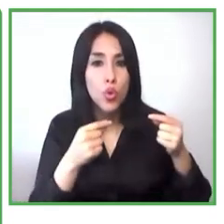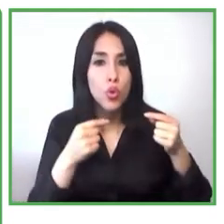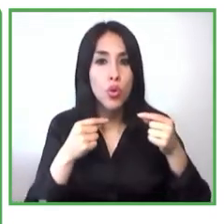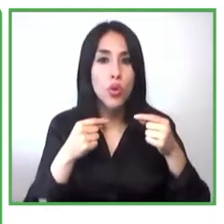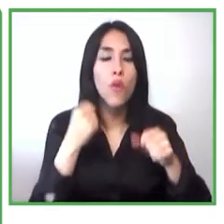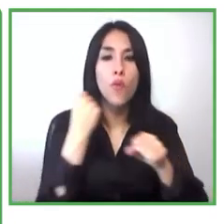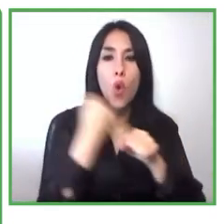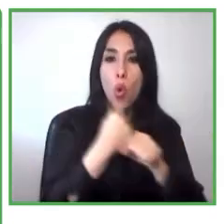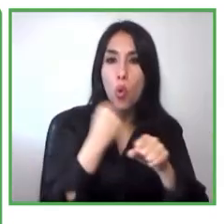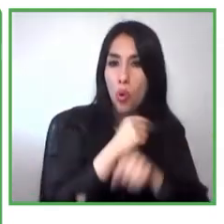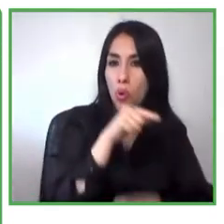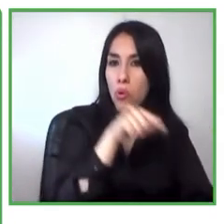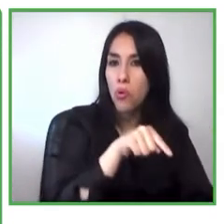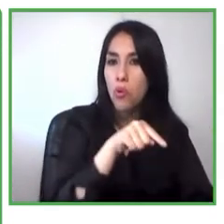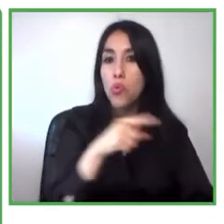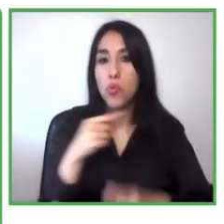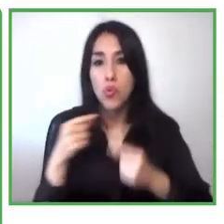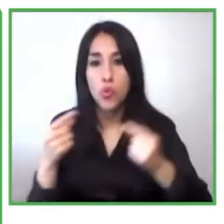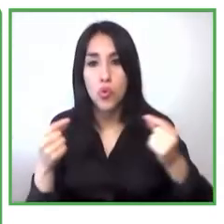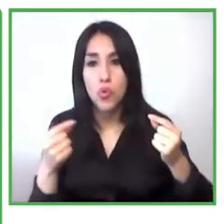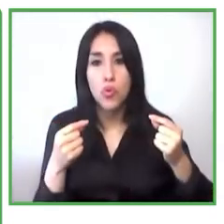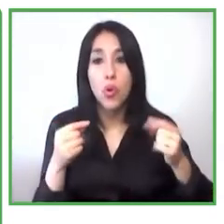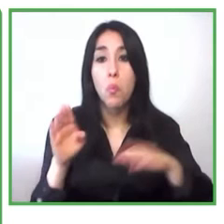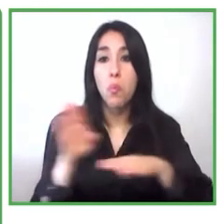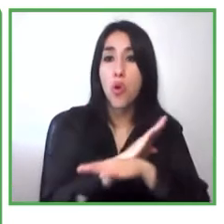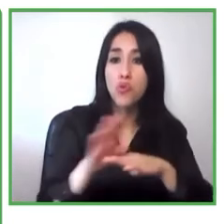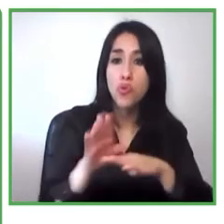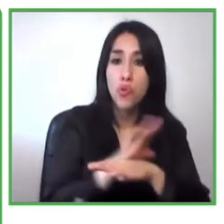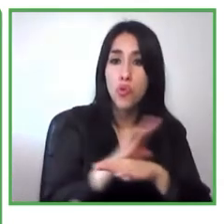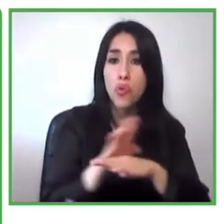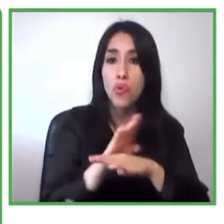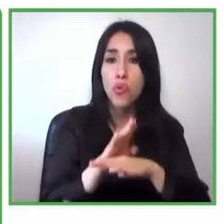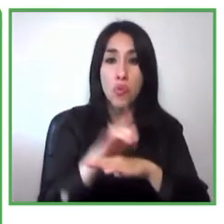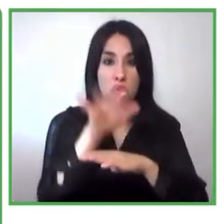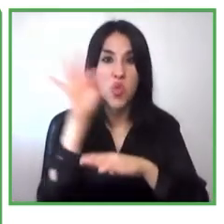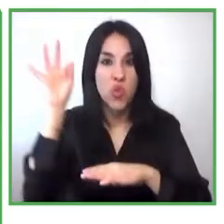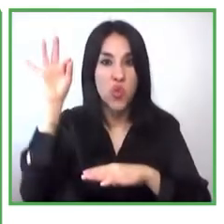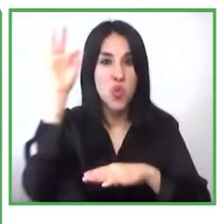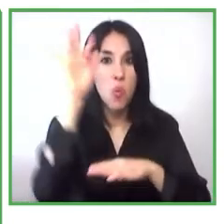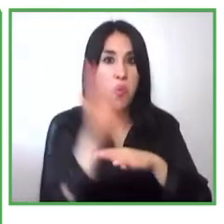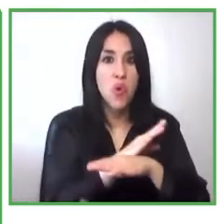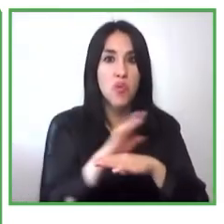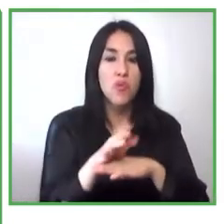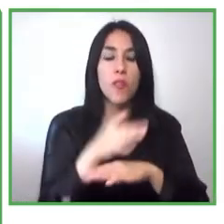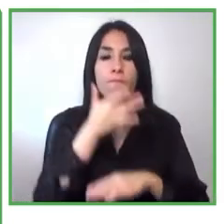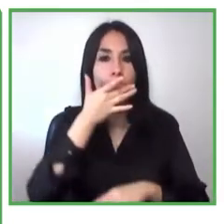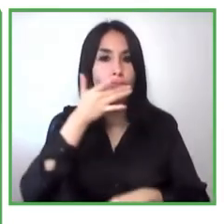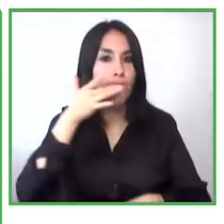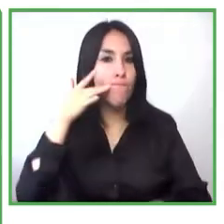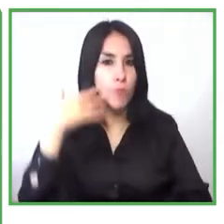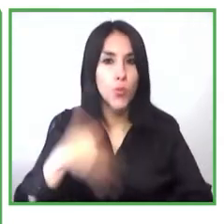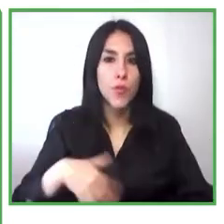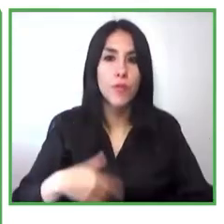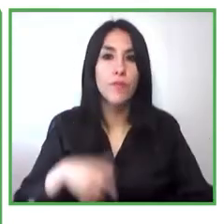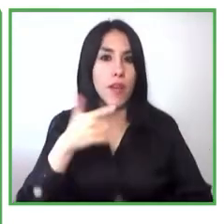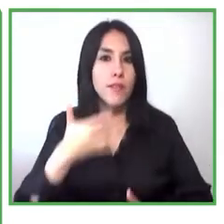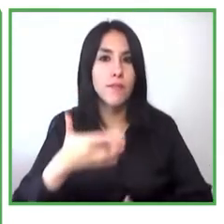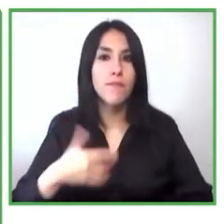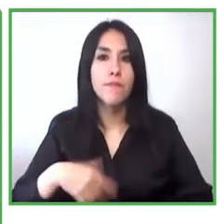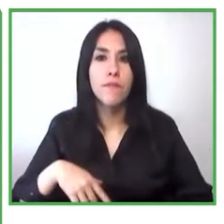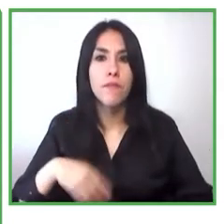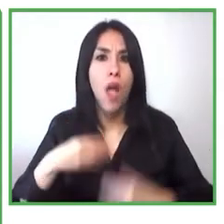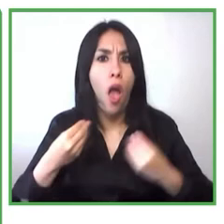lo hacen principalmente a través del uso de redes sociales y entonces pues es un emprendimiento un poco